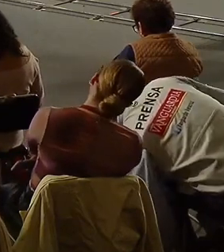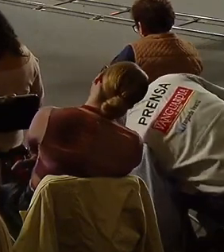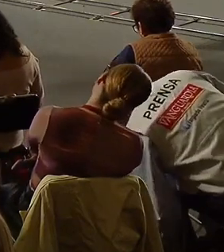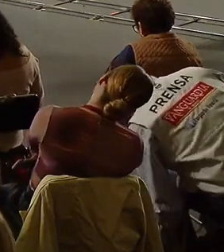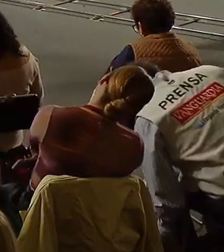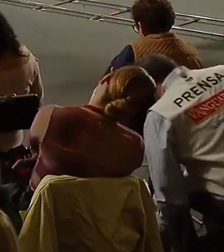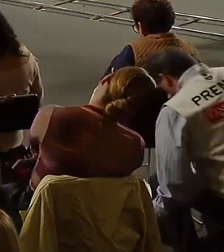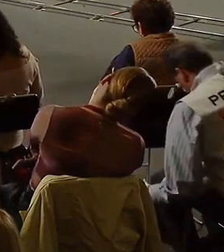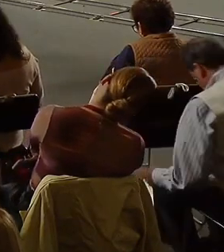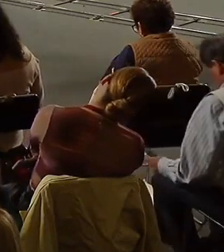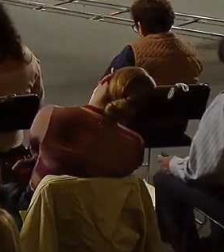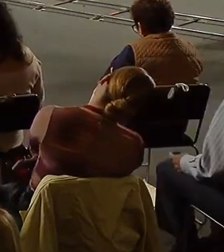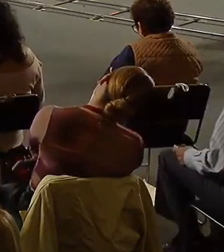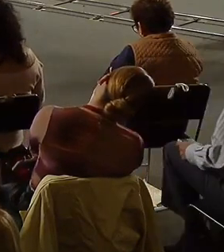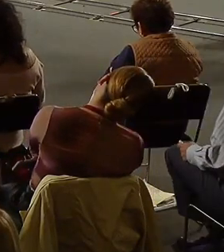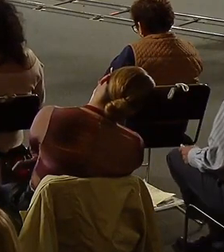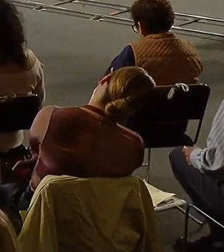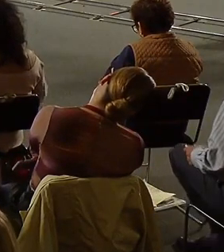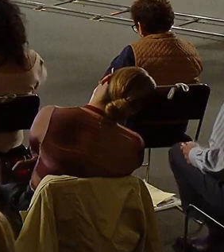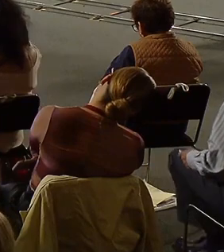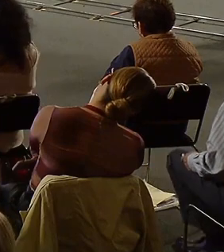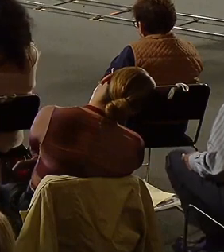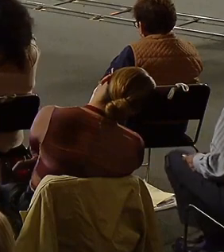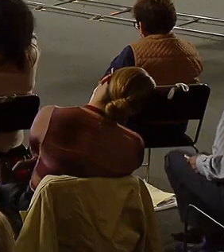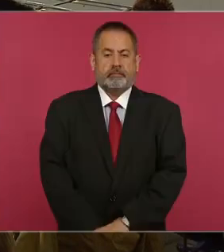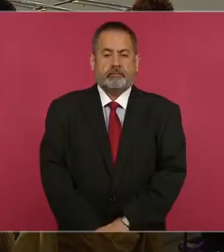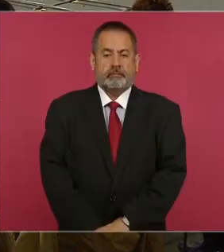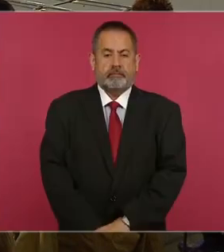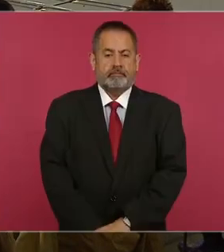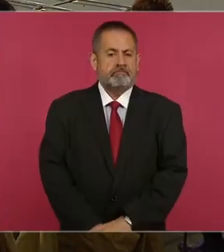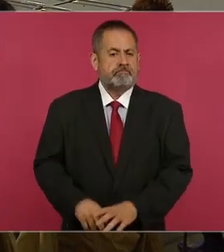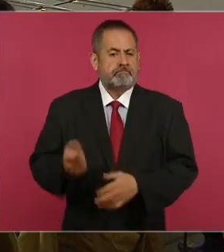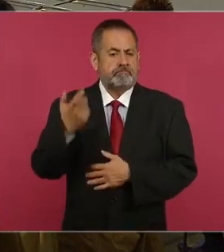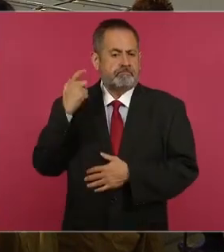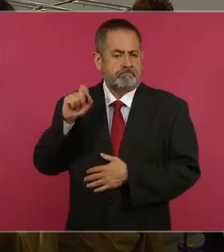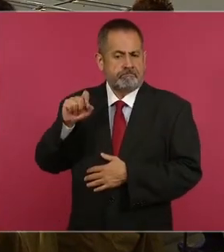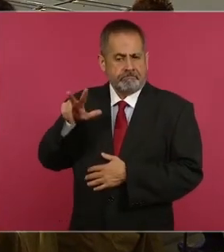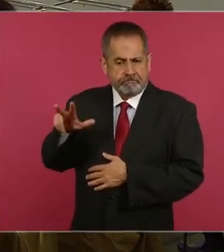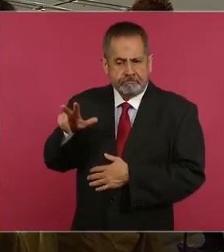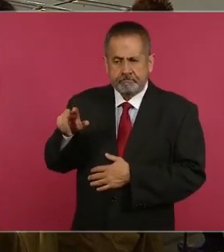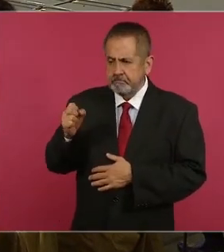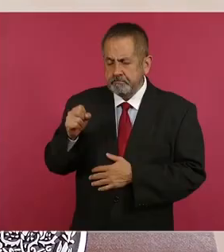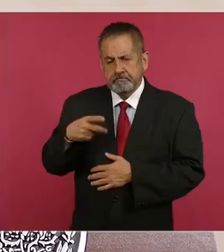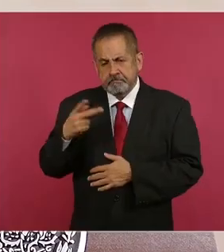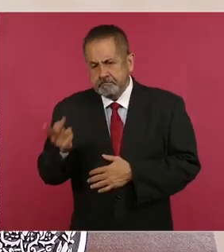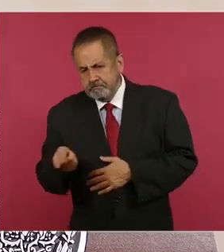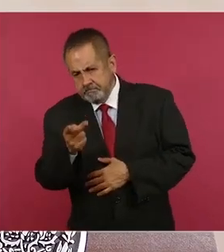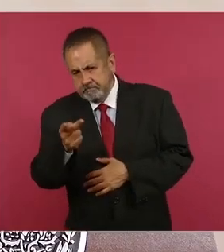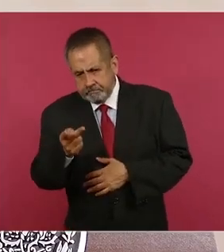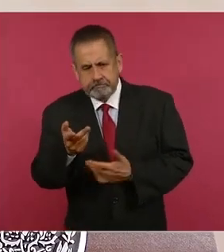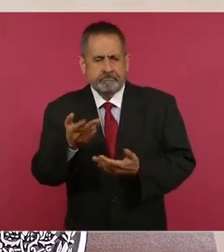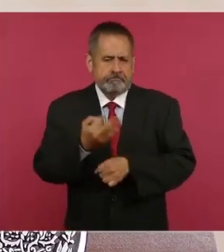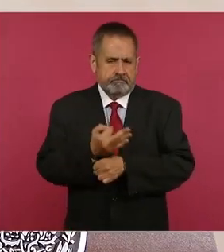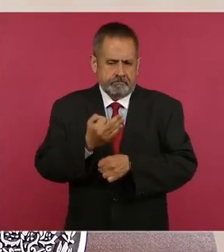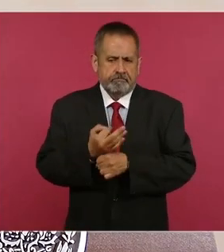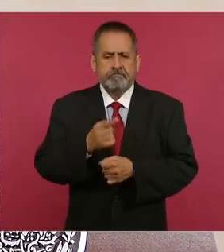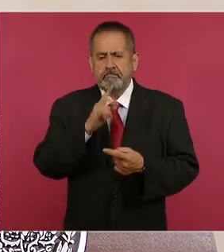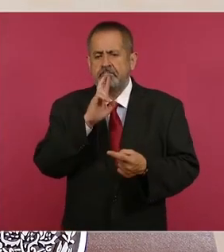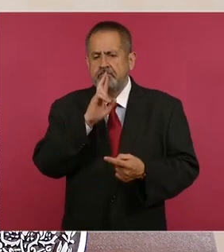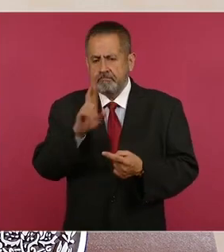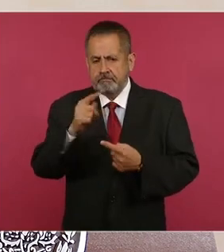preguntó, se expuso un caso particular de una compañía trabajadora del Instituto Mexicano del Seguro Social